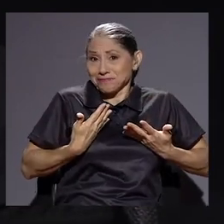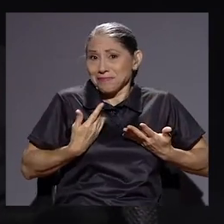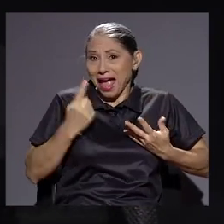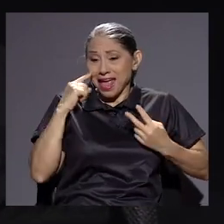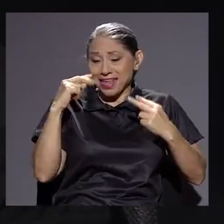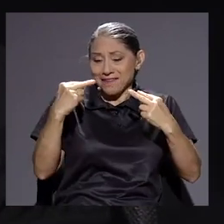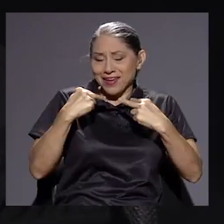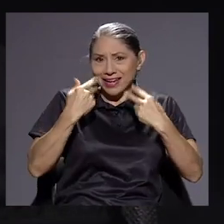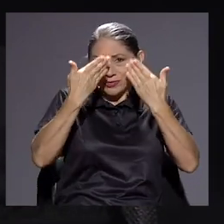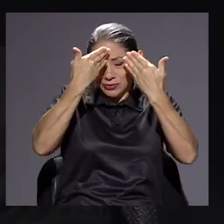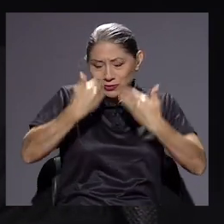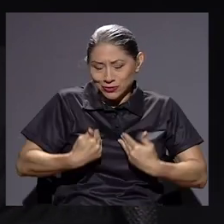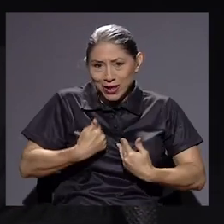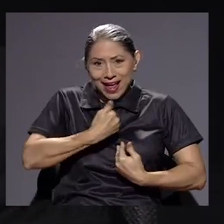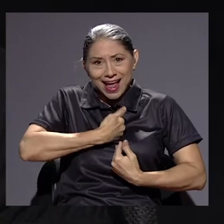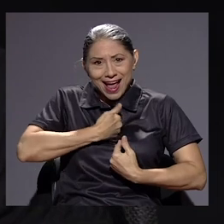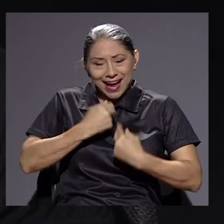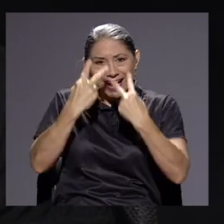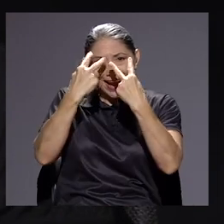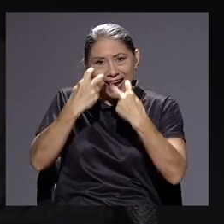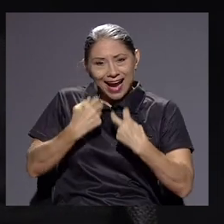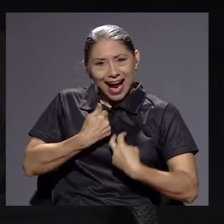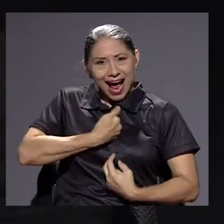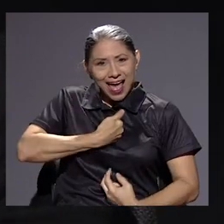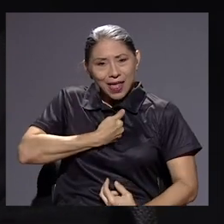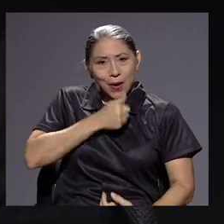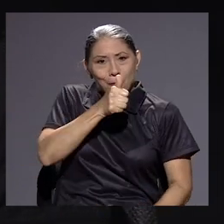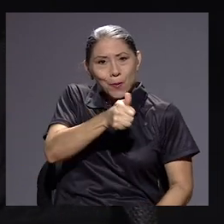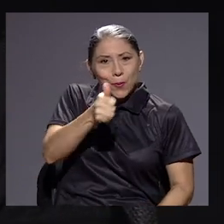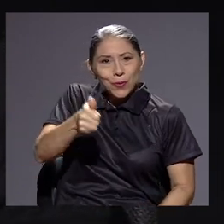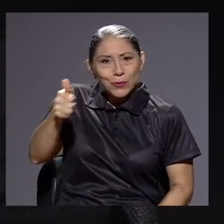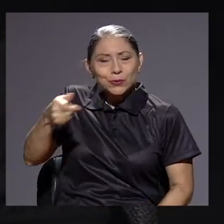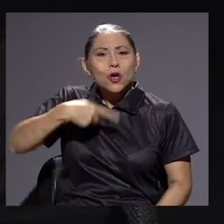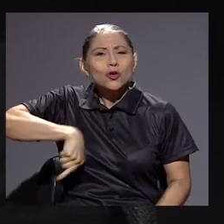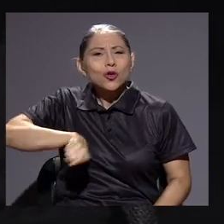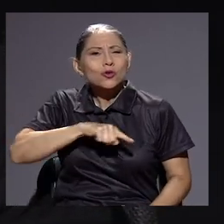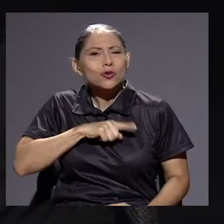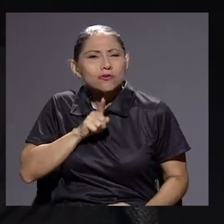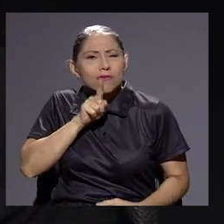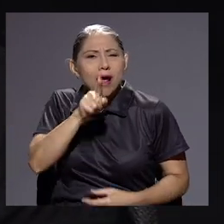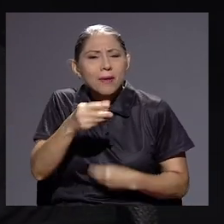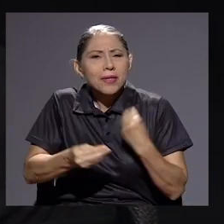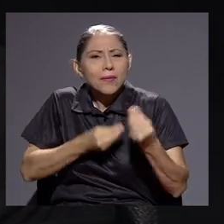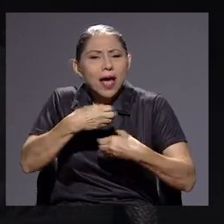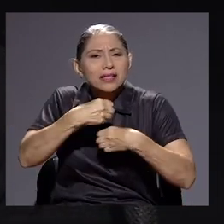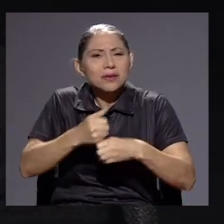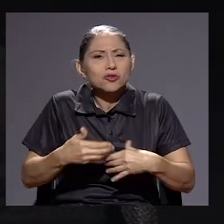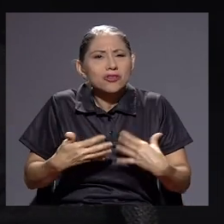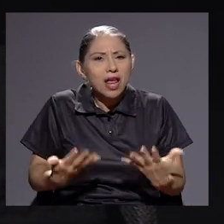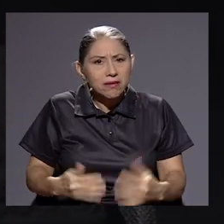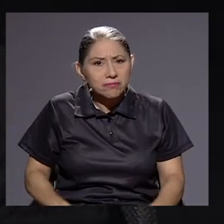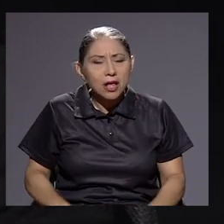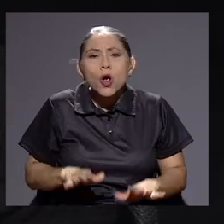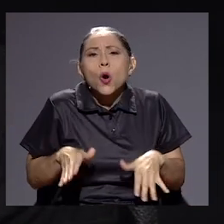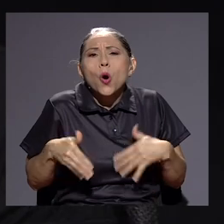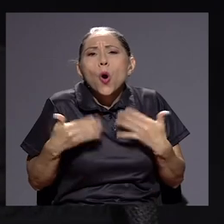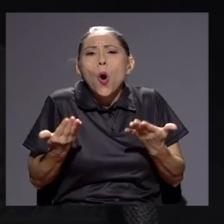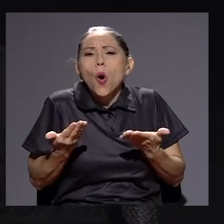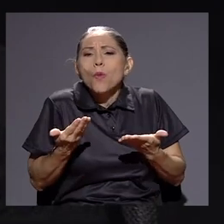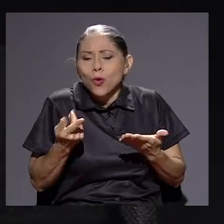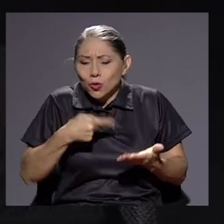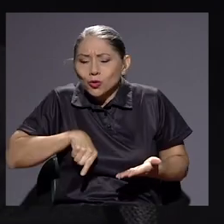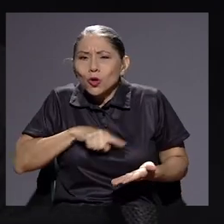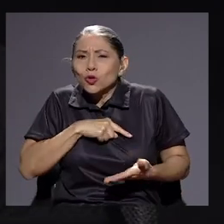aquí, hay que vernos cada uno de nosotros en el sentido de qué es lo que realmente hacemos, cómo contribuimos a que eso se fomente, cómo